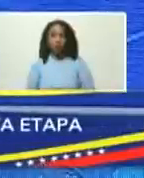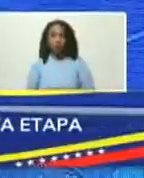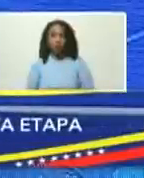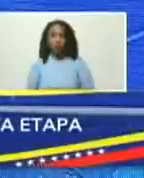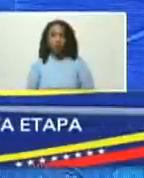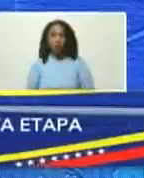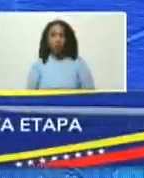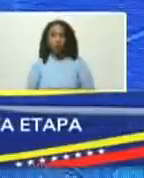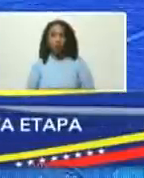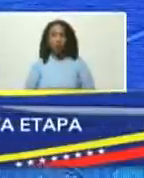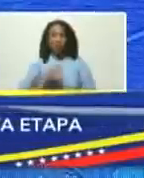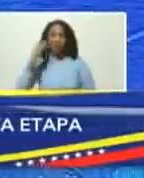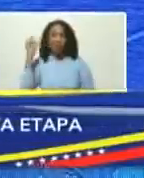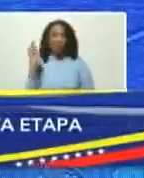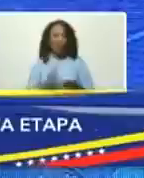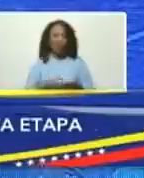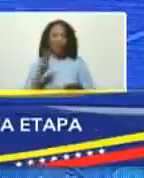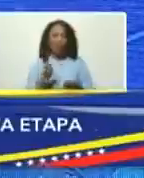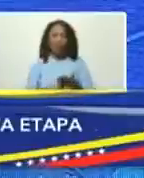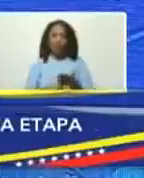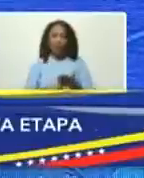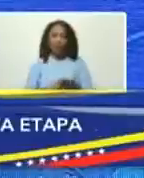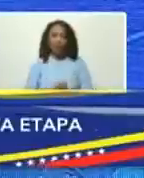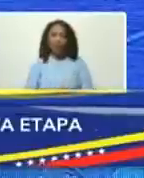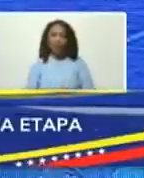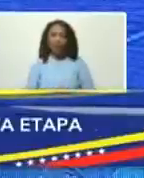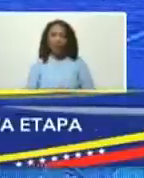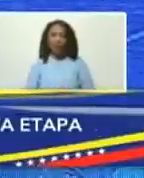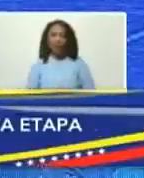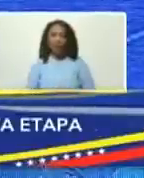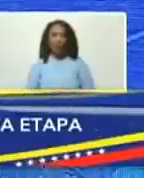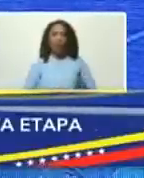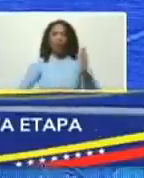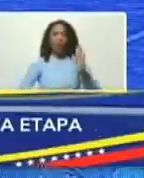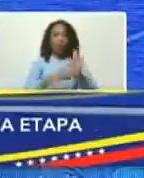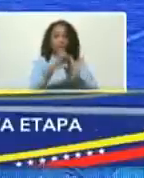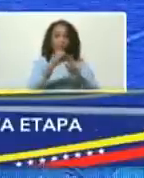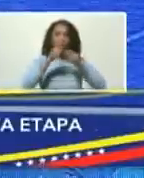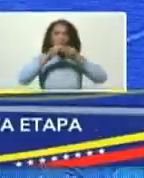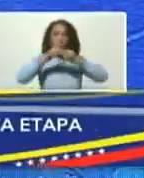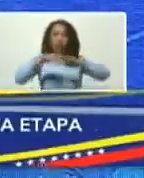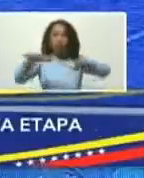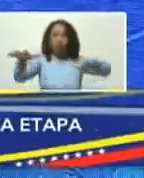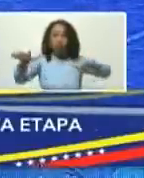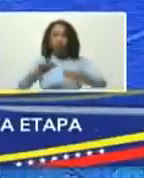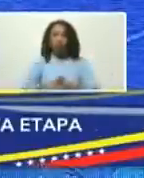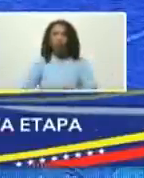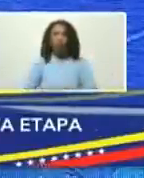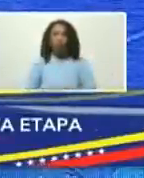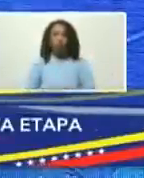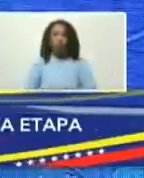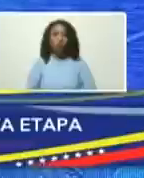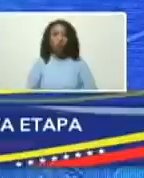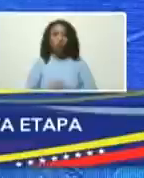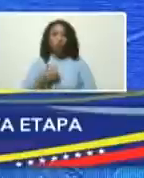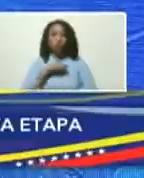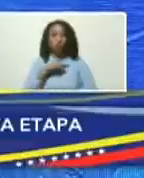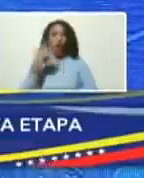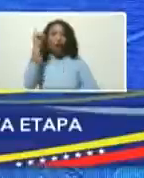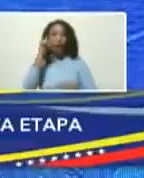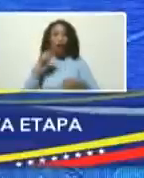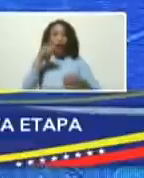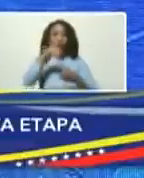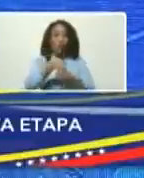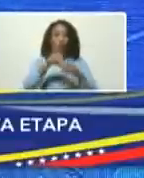reales un desarrollo y una expansión estamos entrando en una